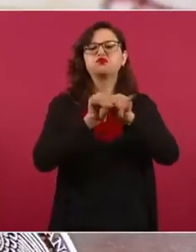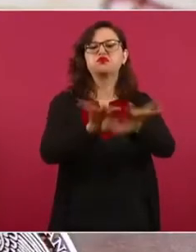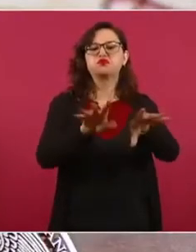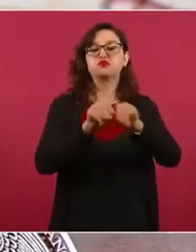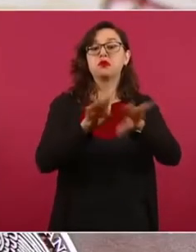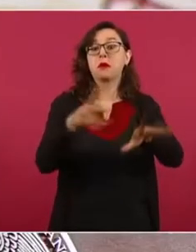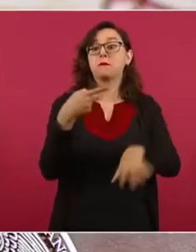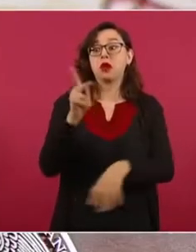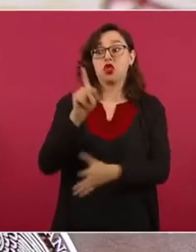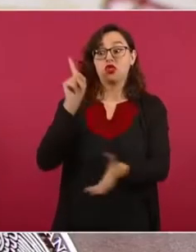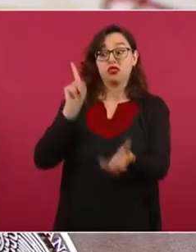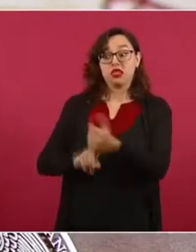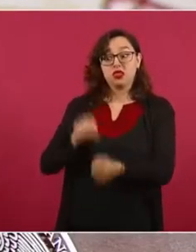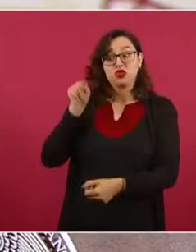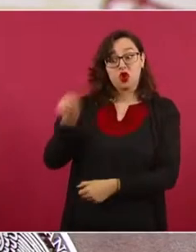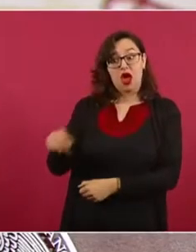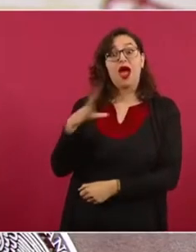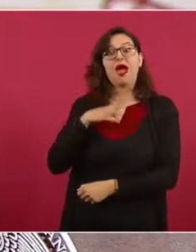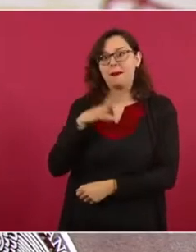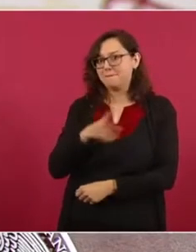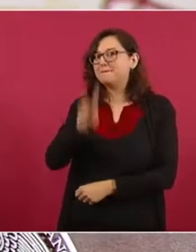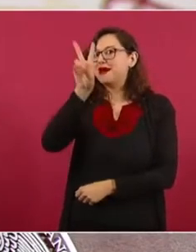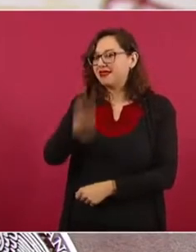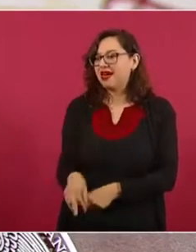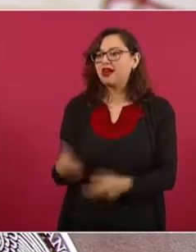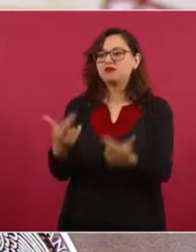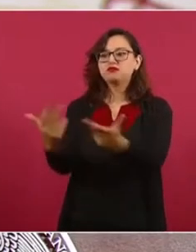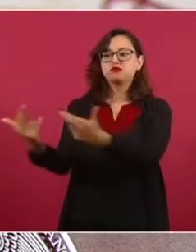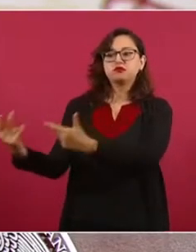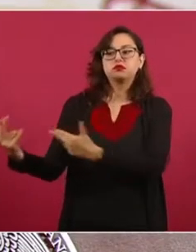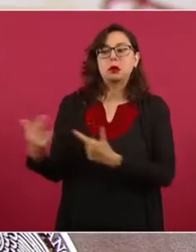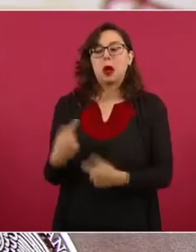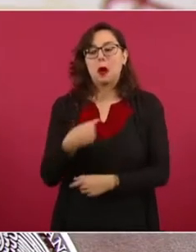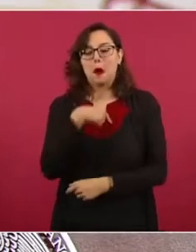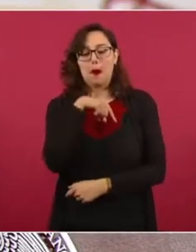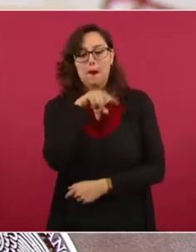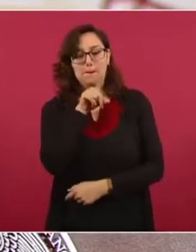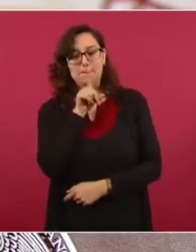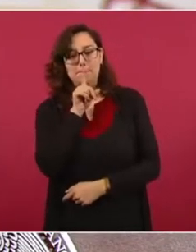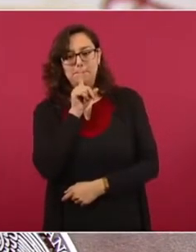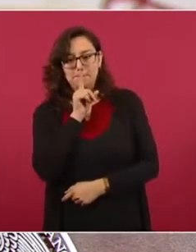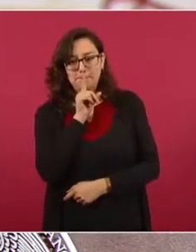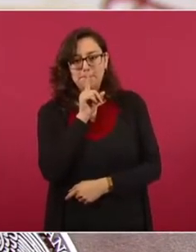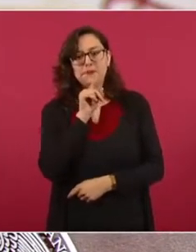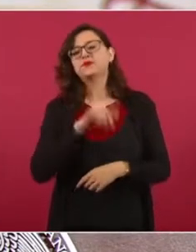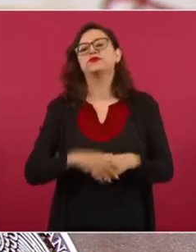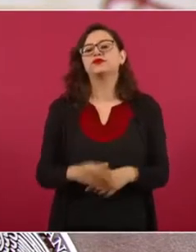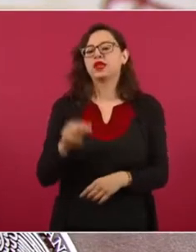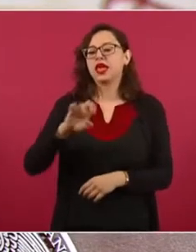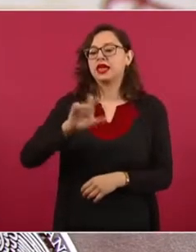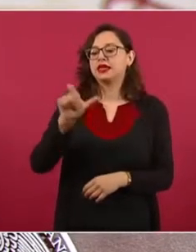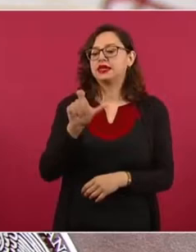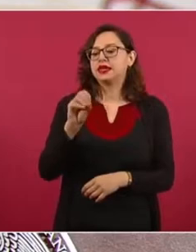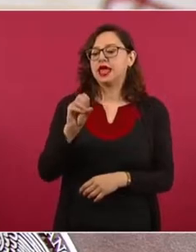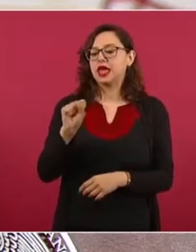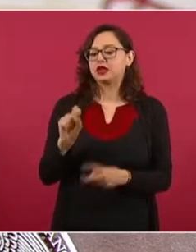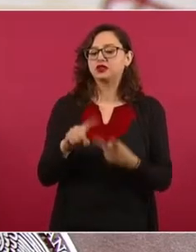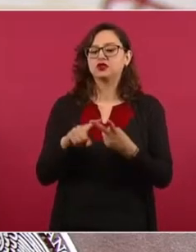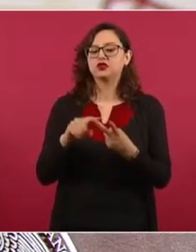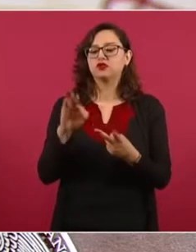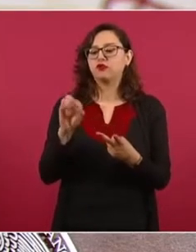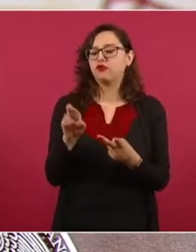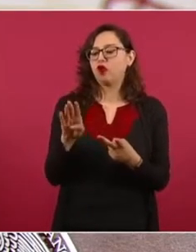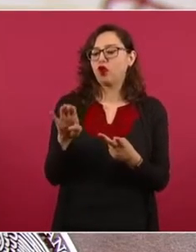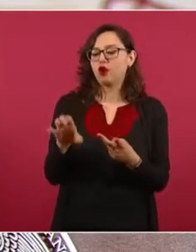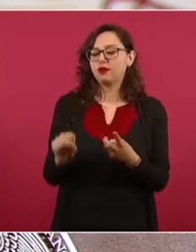A partir del 18 de mayo pasado, diarios como Nexos, Forbes, El Clarín,